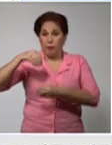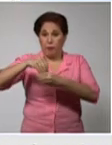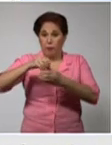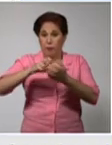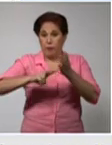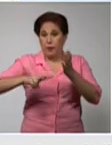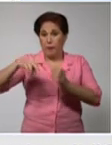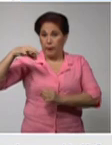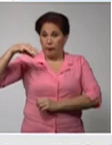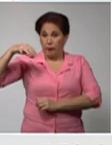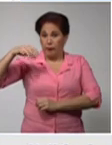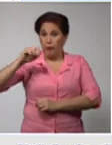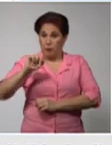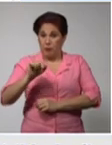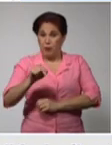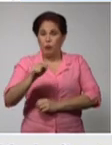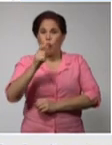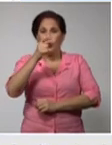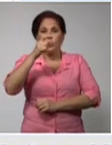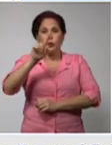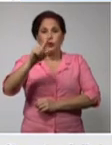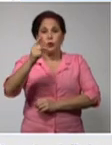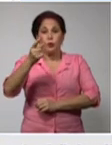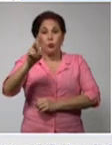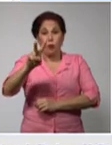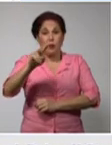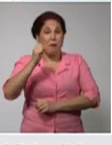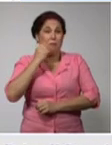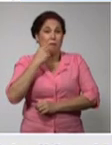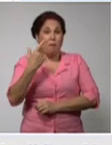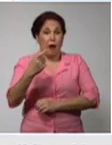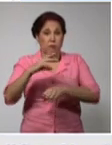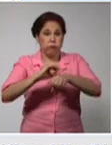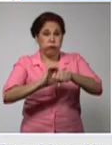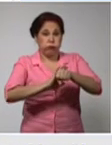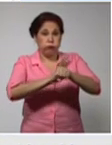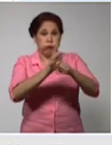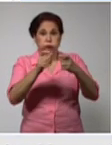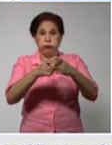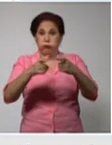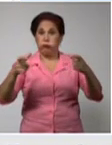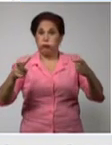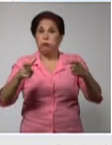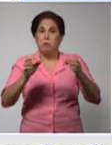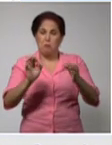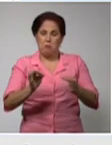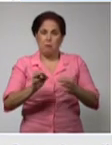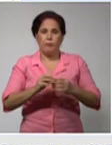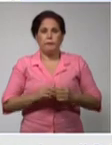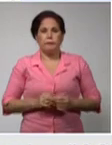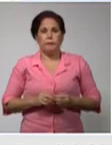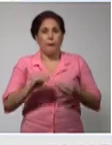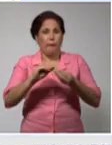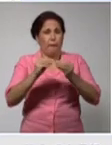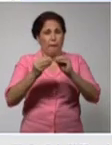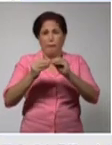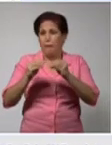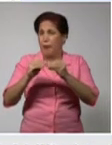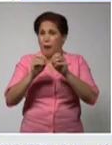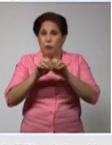posiciona entre los doce de mayor tasa de Cuba, pues con la tasa más elevada, con la transmisión más importante